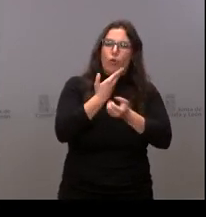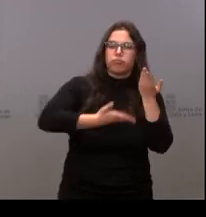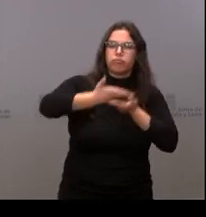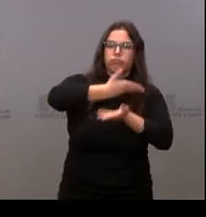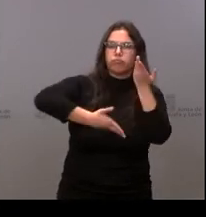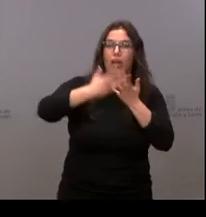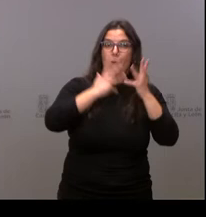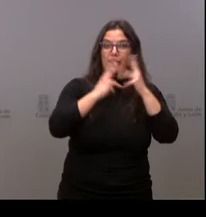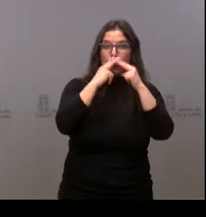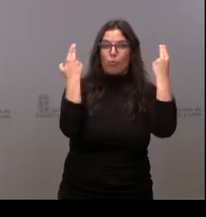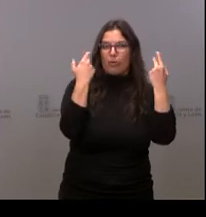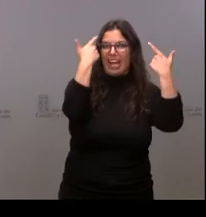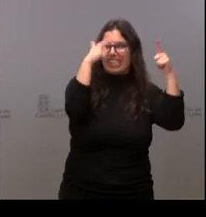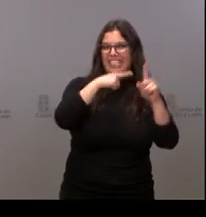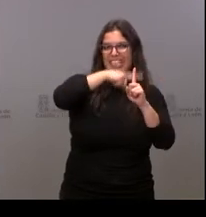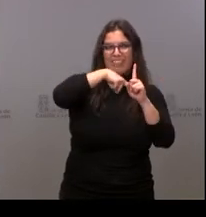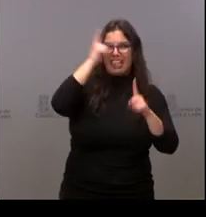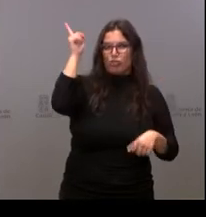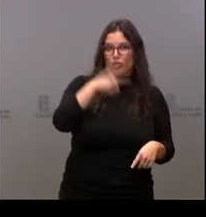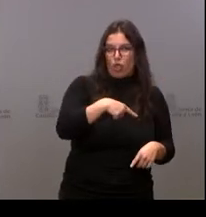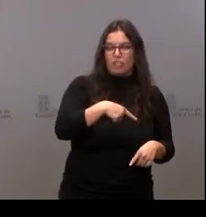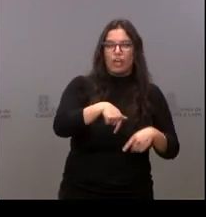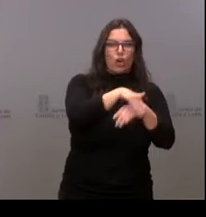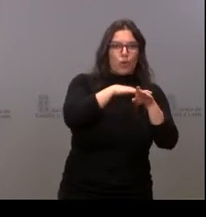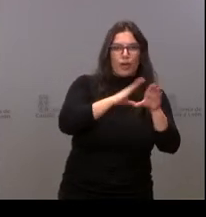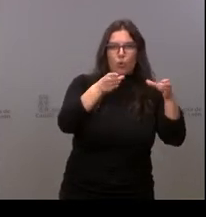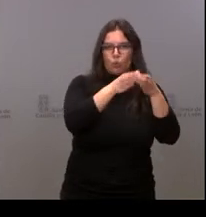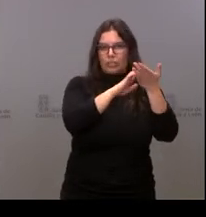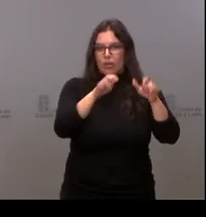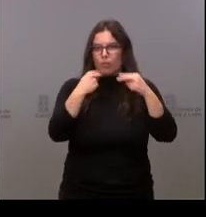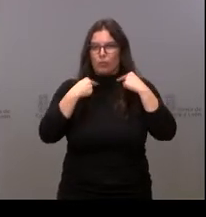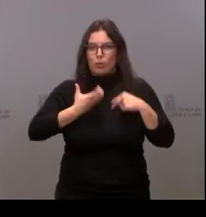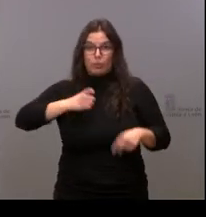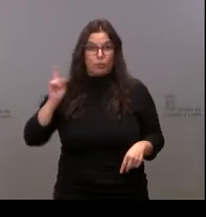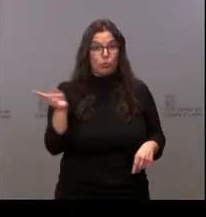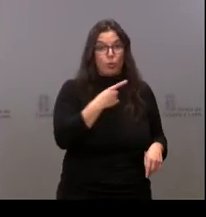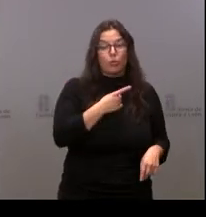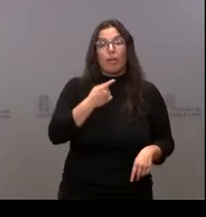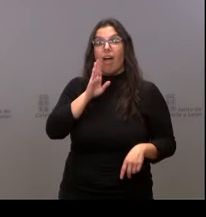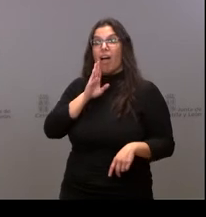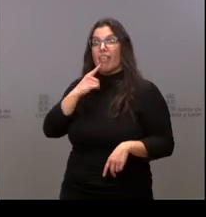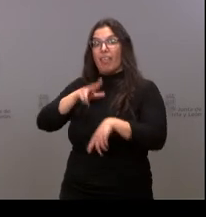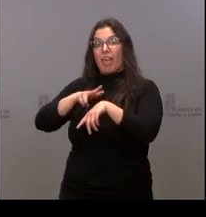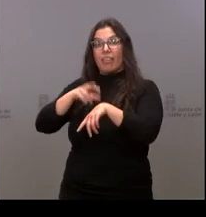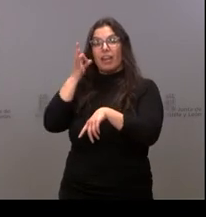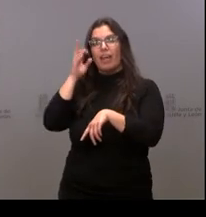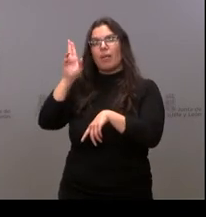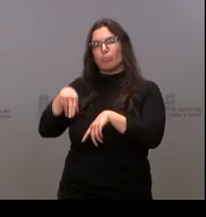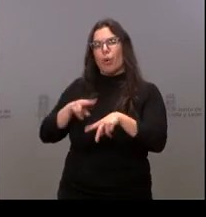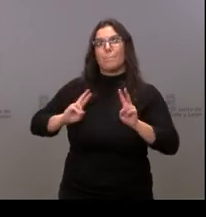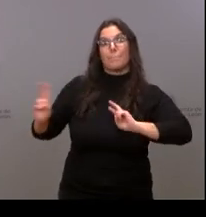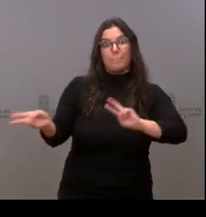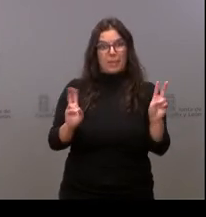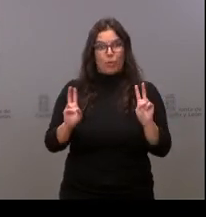todas las administraciones y cuando hablaba la delegada de que este es un plan vivo, pues hace unos días tuvimos la oportunidad de